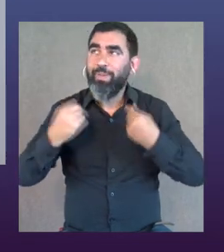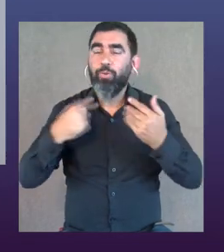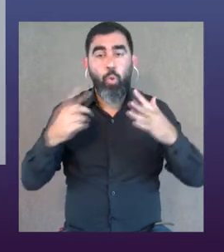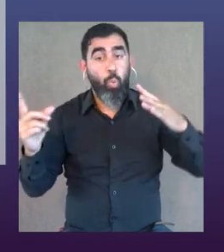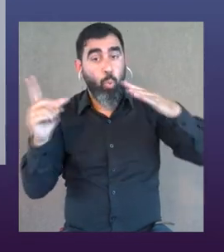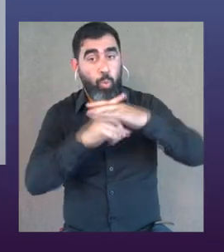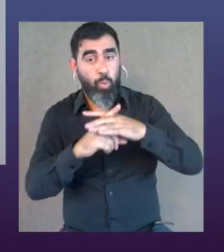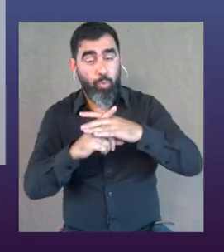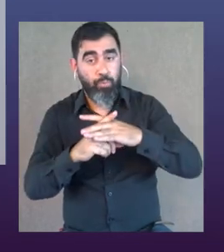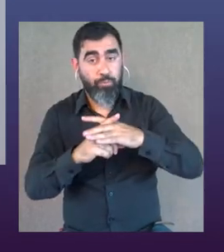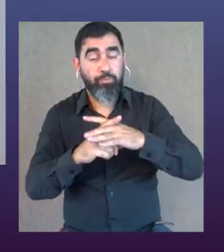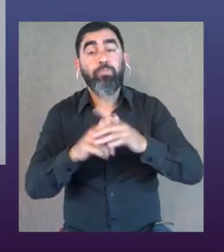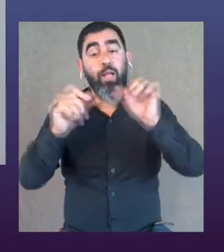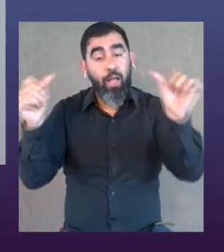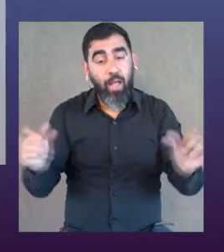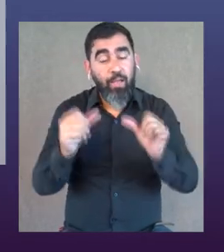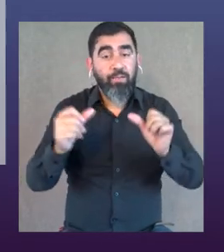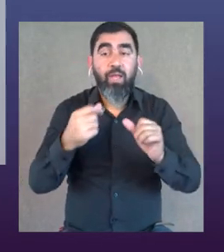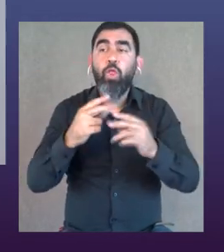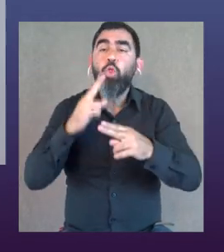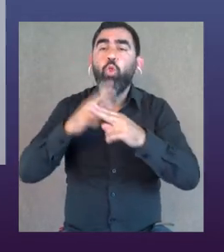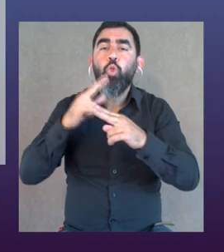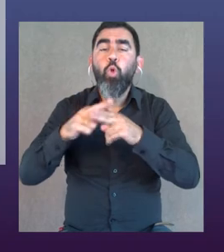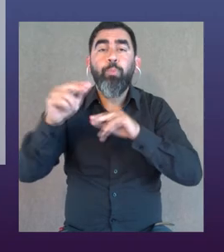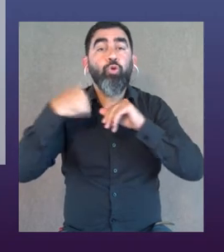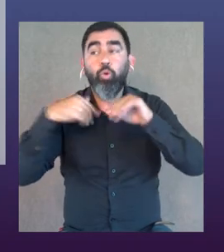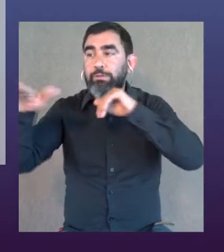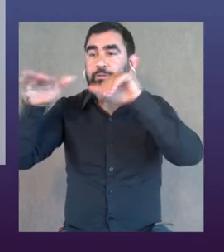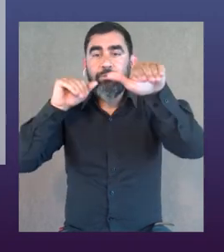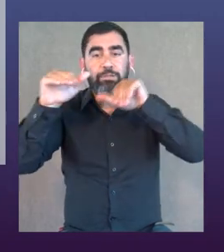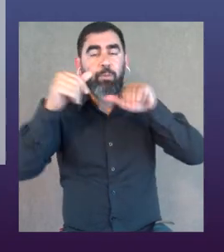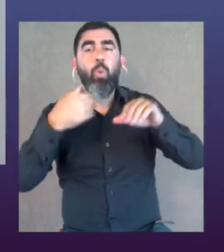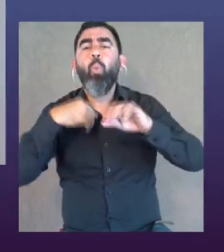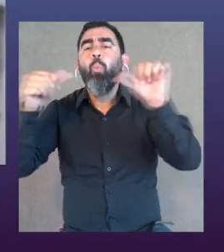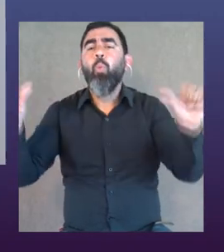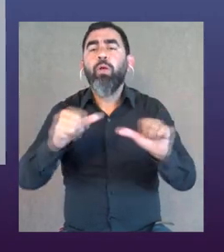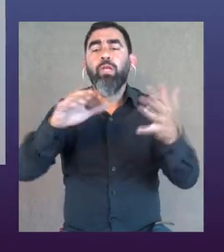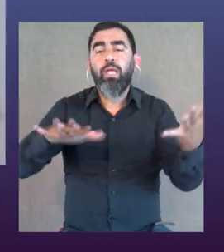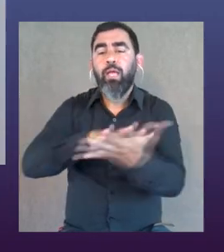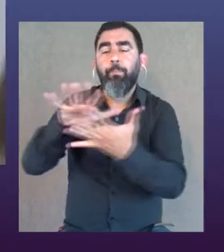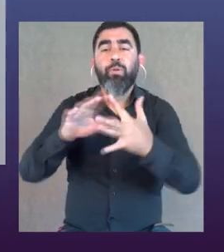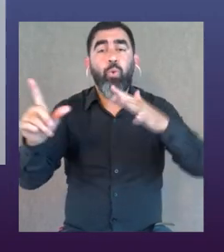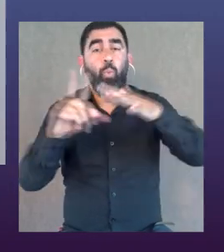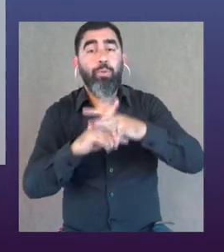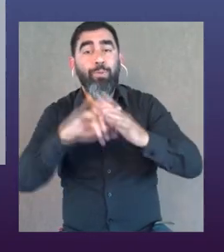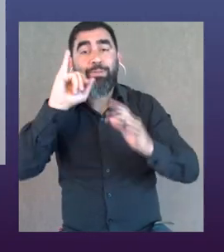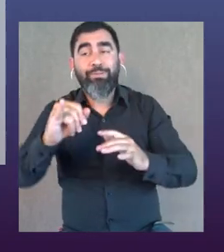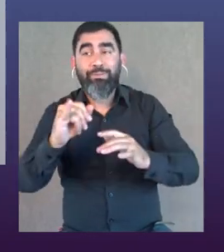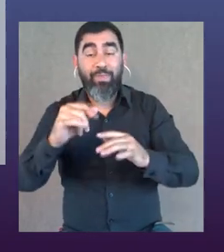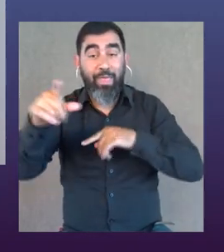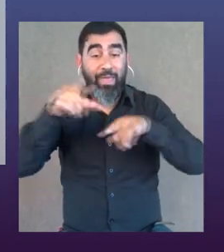que se sientan incluidos. ¿No? Como ese ejercicio de cuando estamos convocando, vuelvo a la pregunta, ¿no? ¿Cómo hacer un espacio